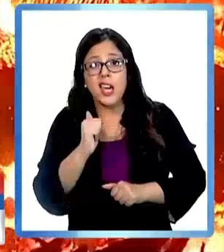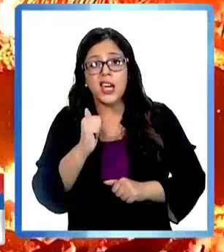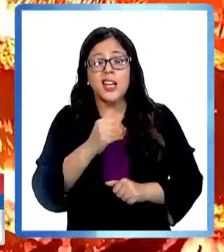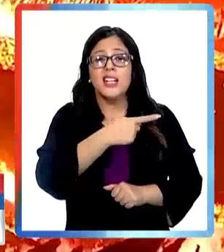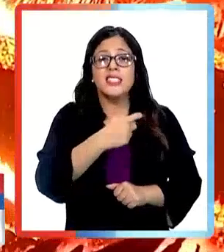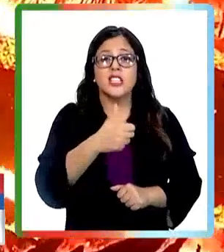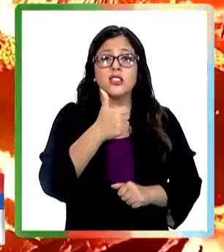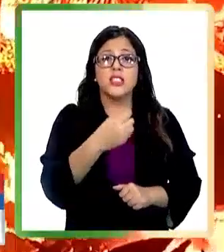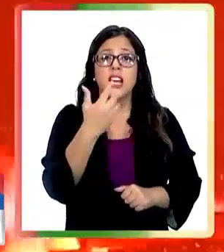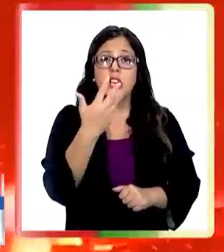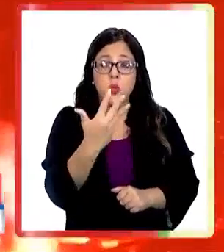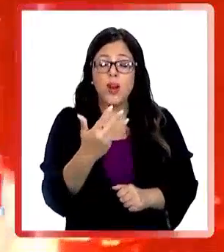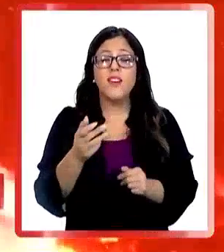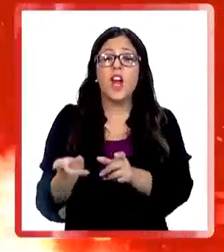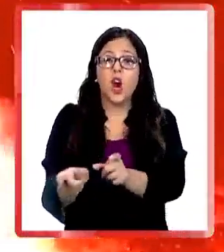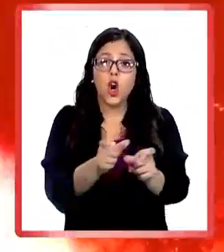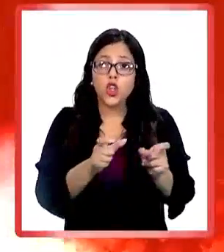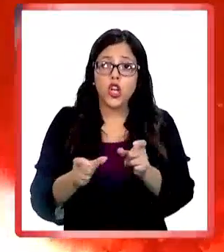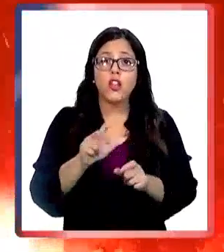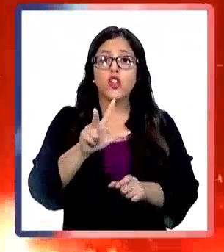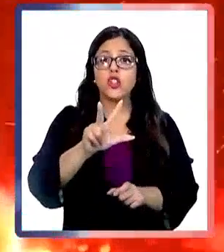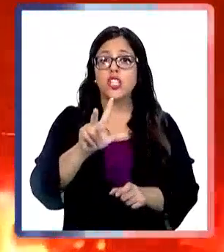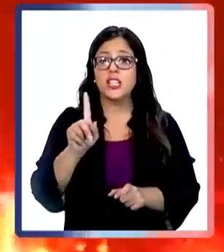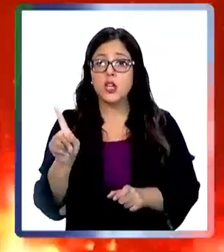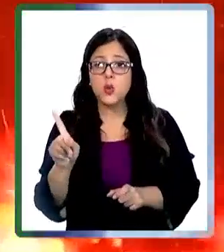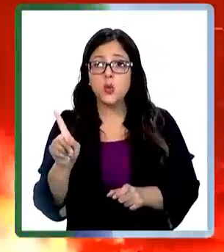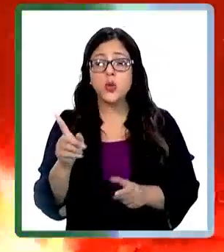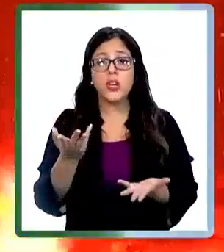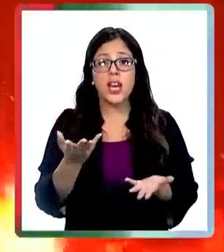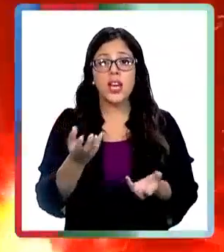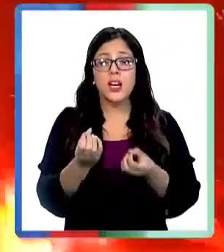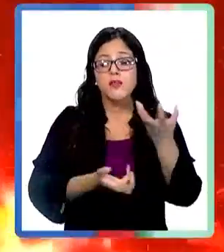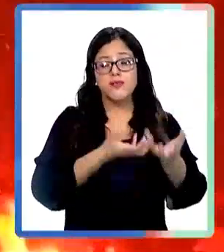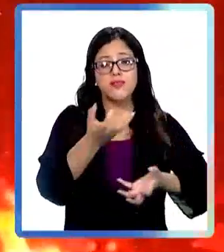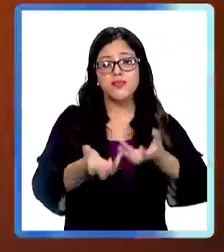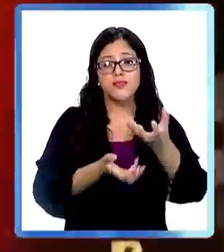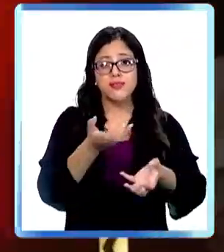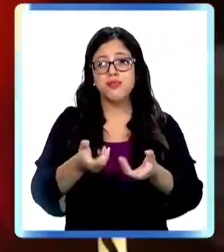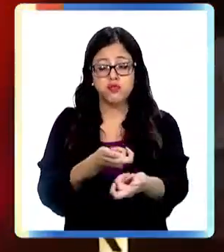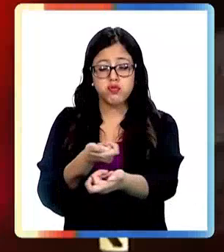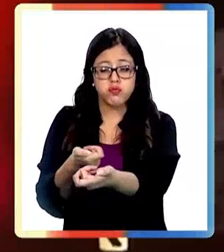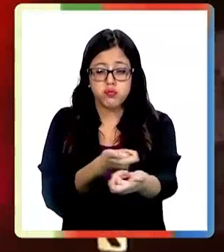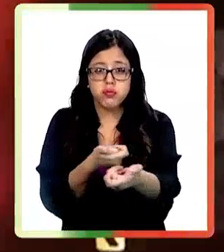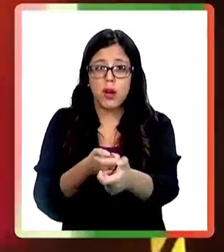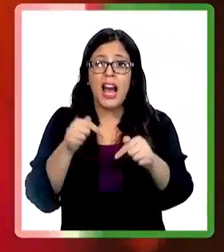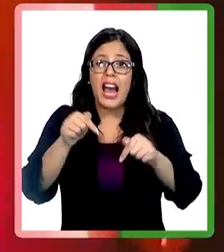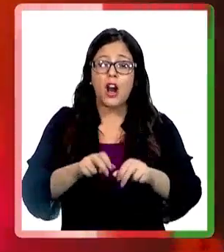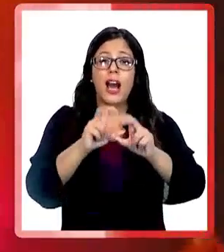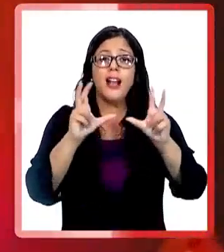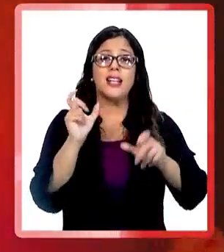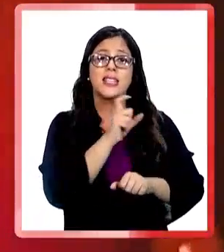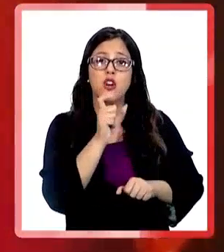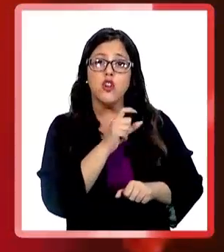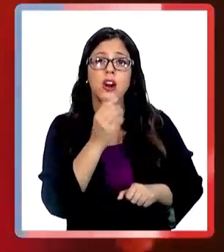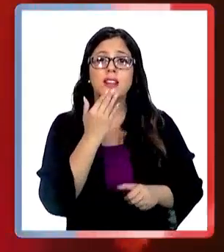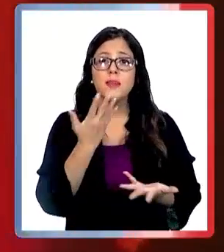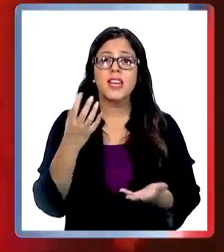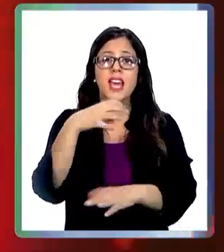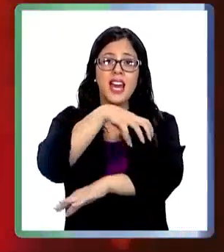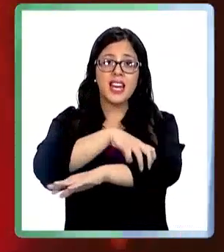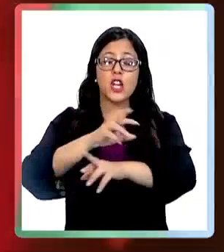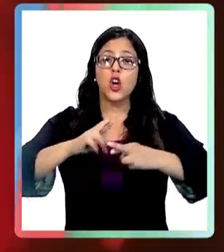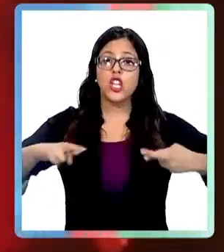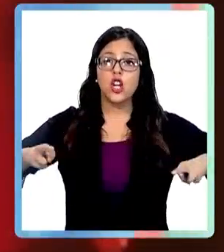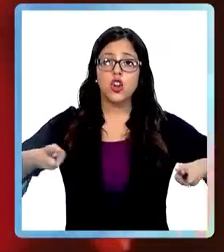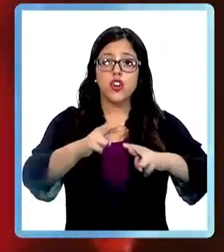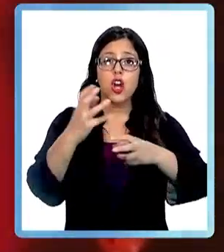día anterior. 169 han sido controlados y 81 continúan en combate. Ahora la alerta roja